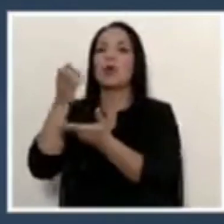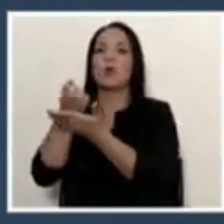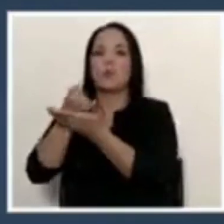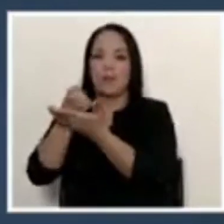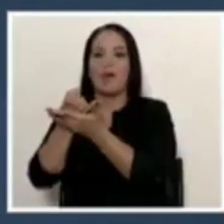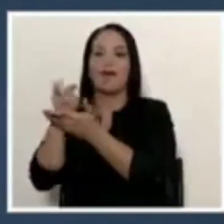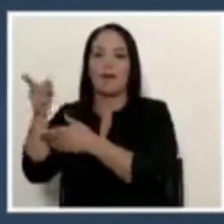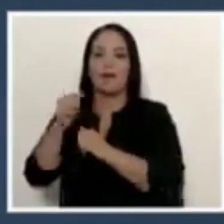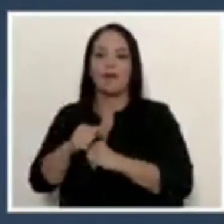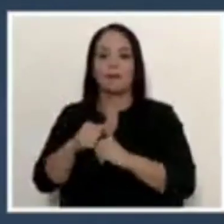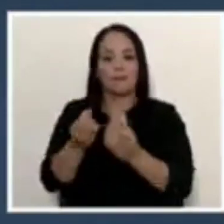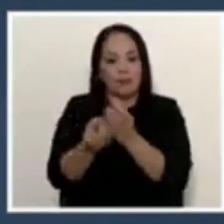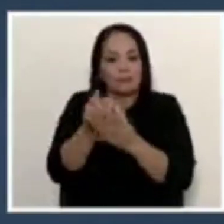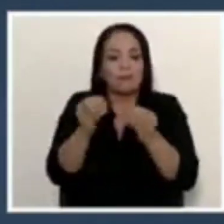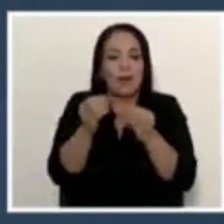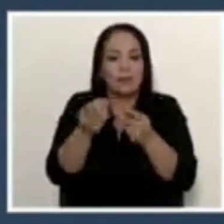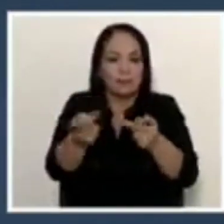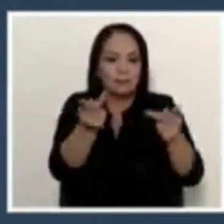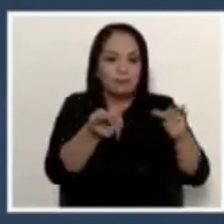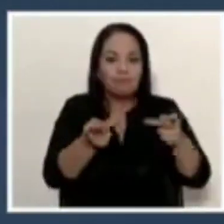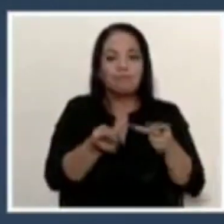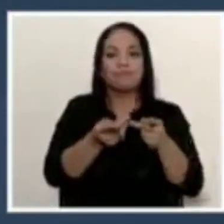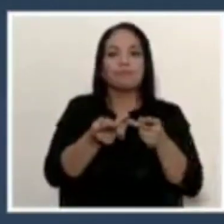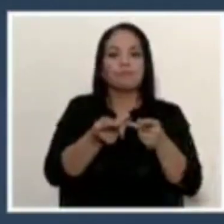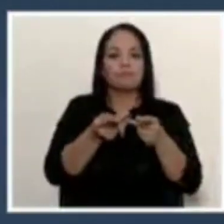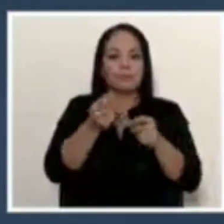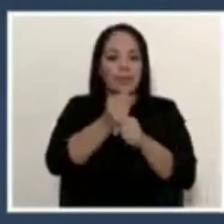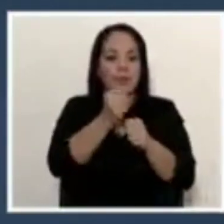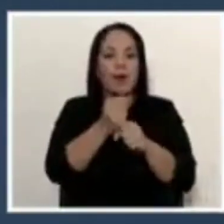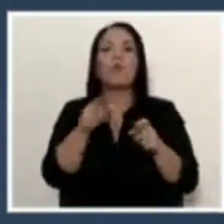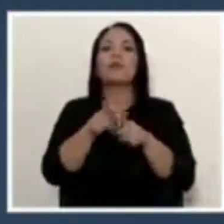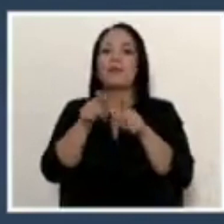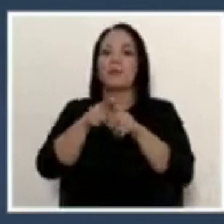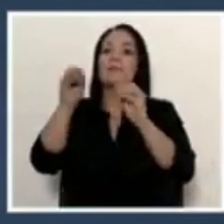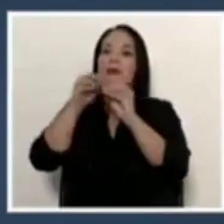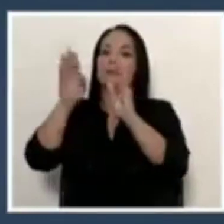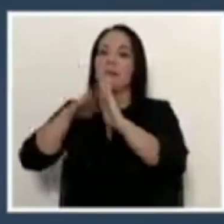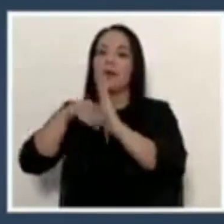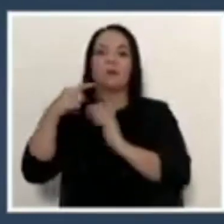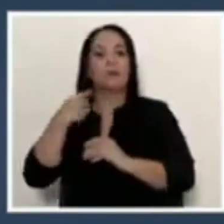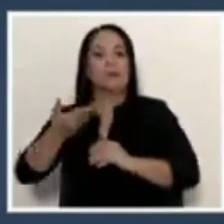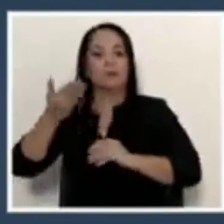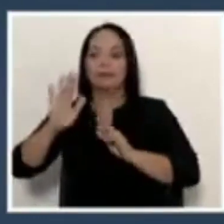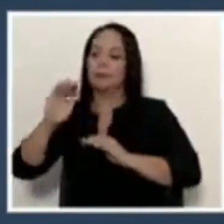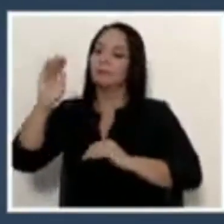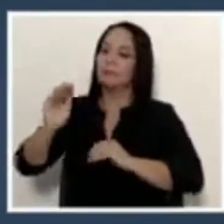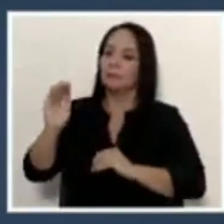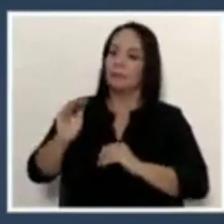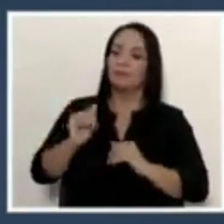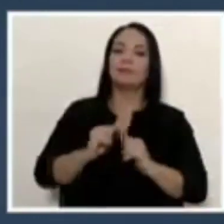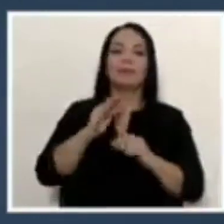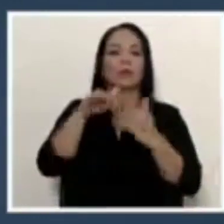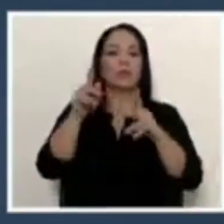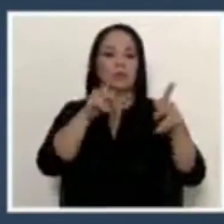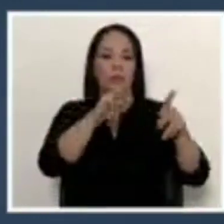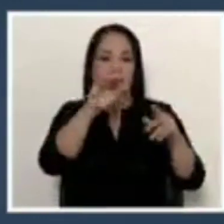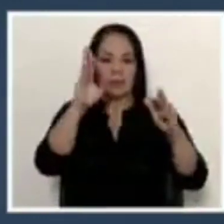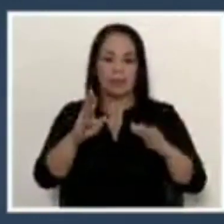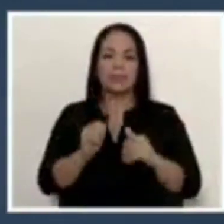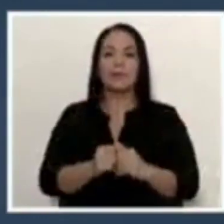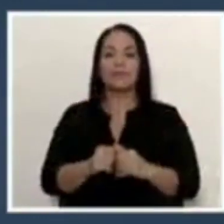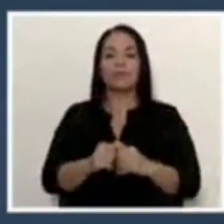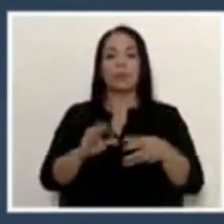solamente generar empleos, pero también para abaratar el costo de vida de los costarricenses. Las cifras que